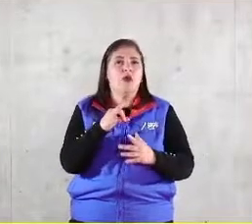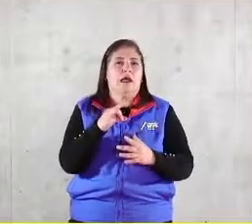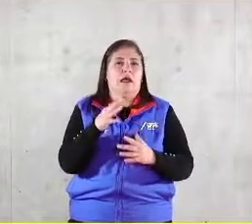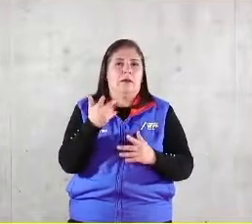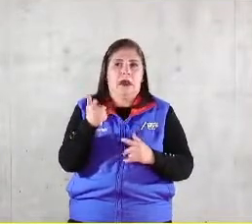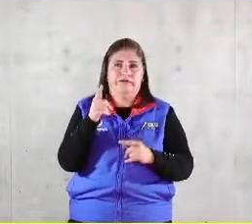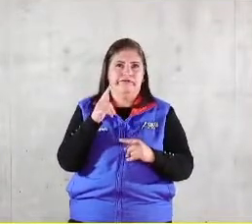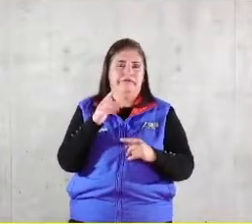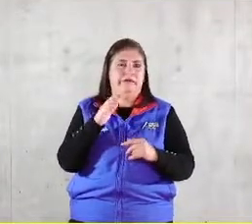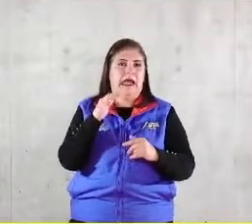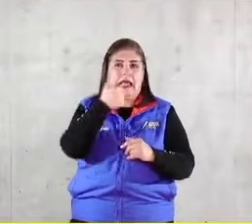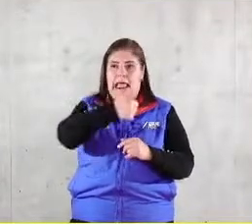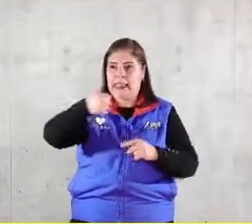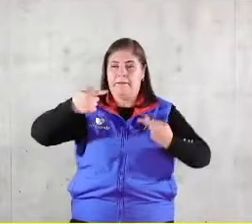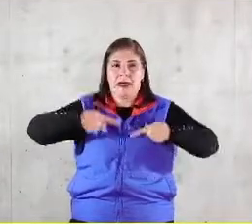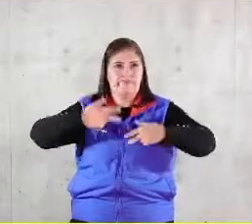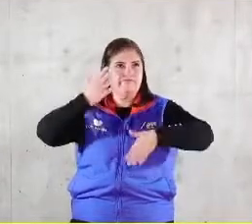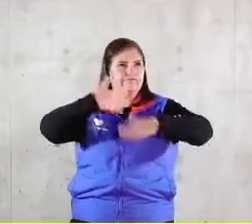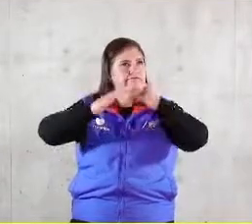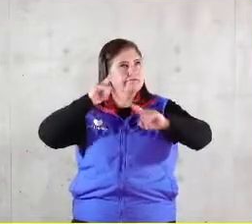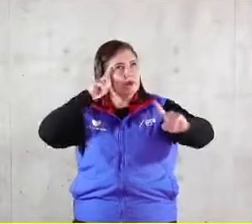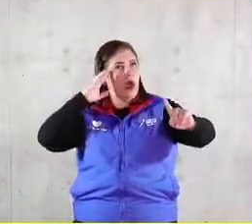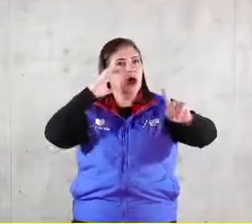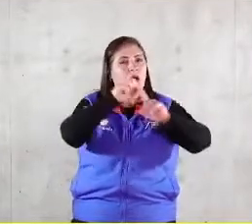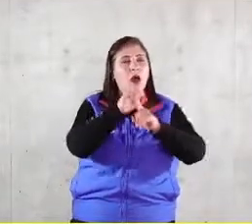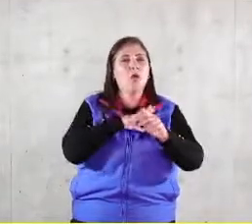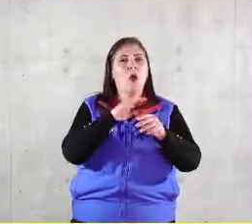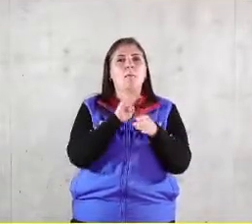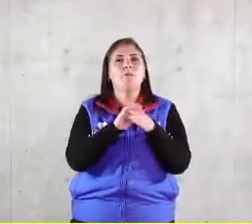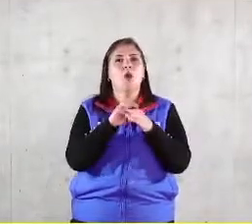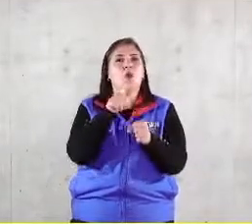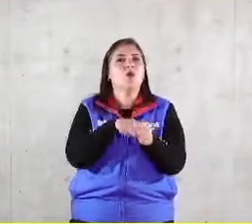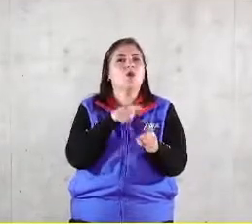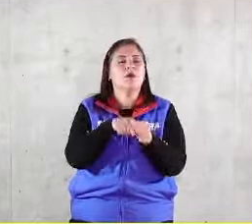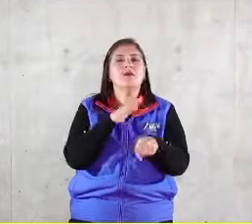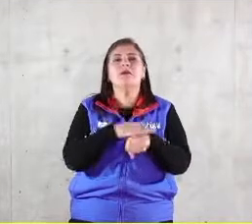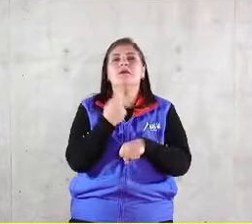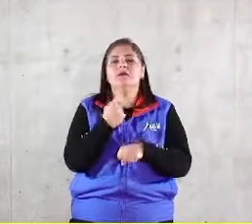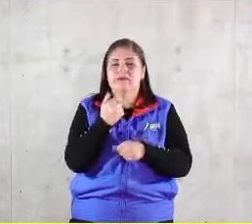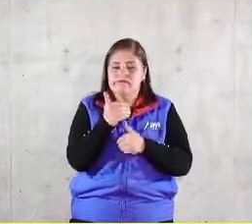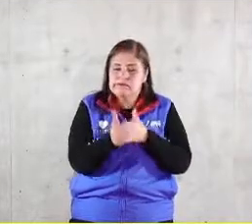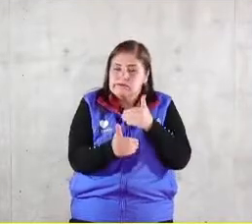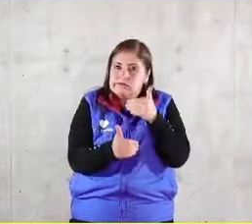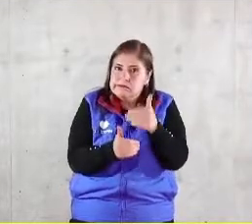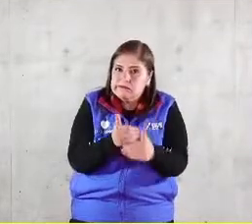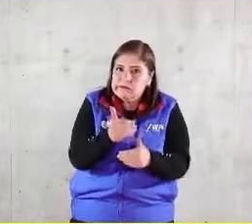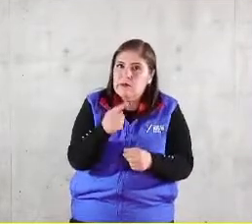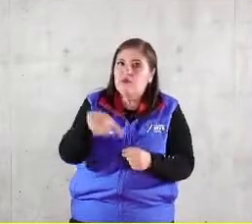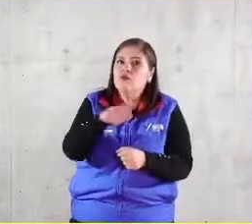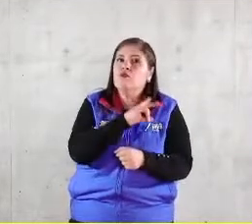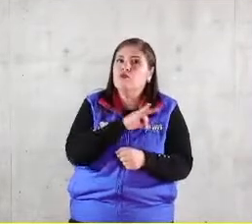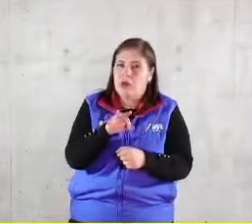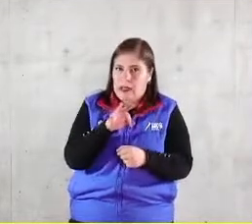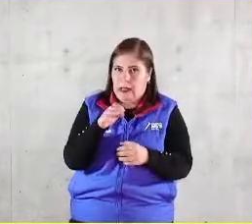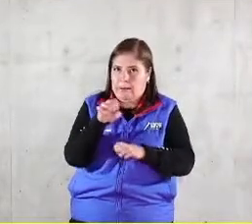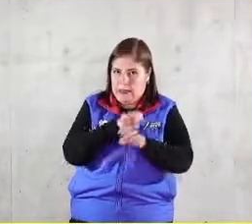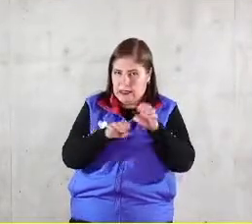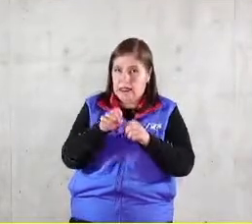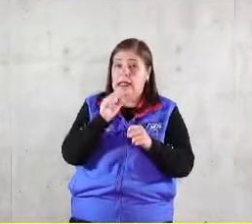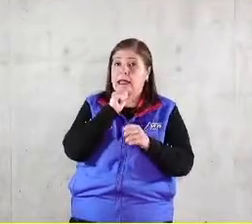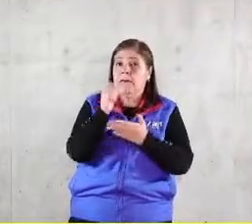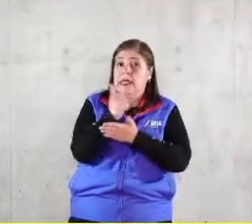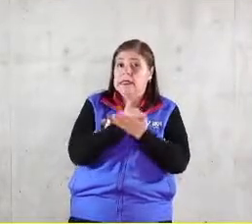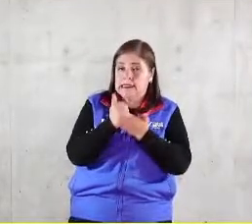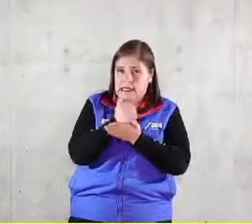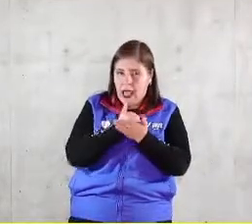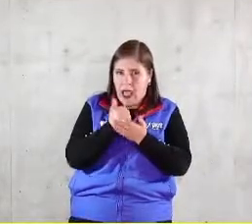todos y de cada uno está pintado de morado porque es un proceso de la empresa y está pintado de azul porque tiene que ver con